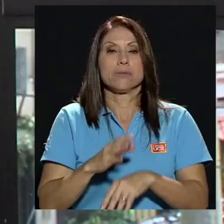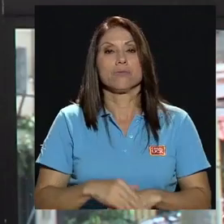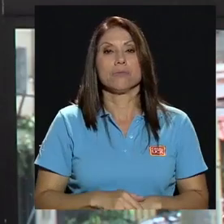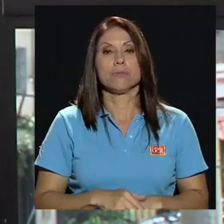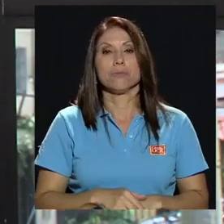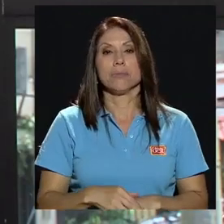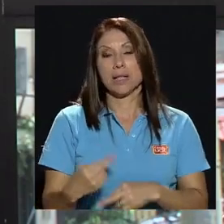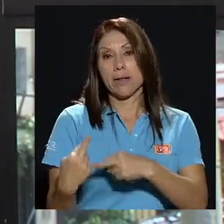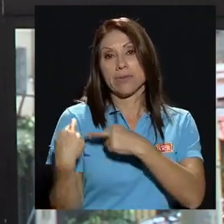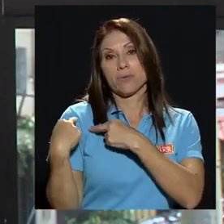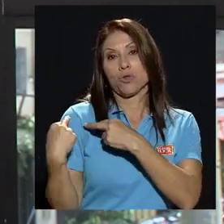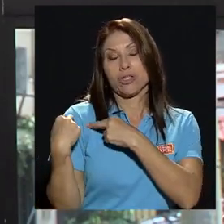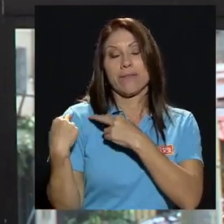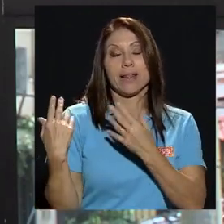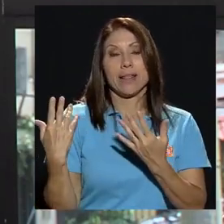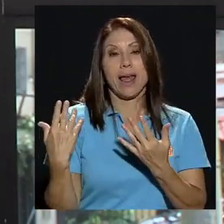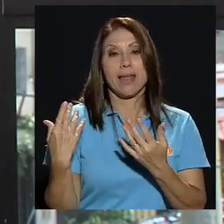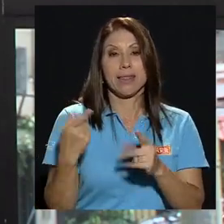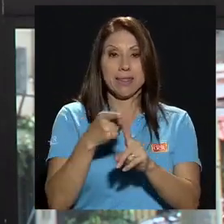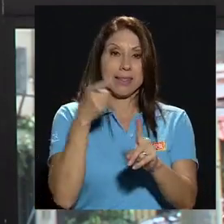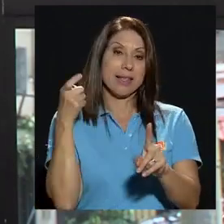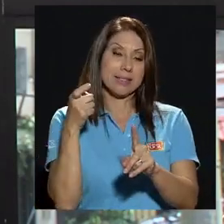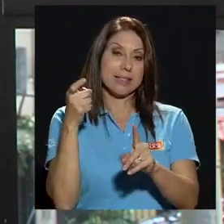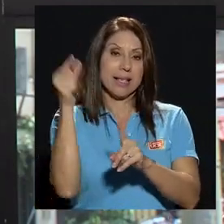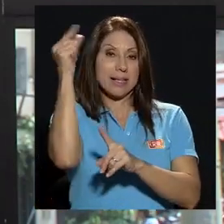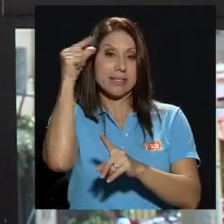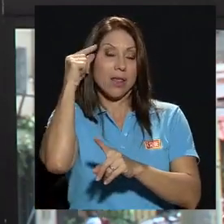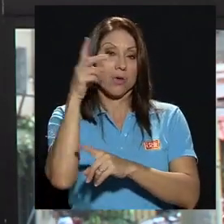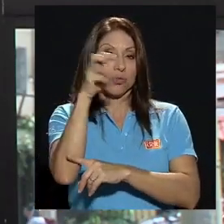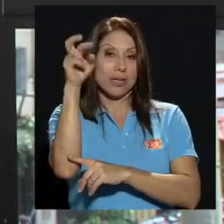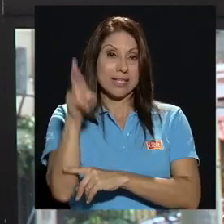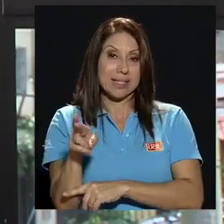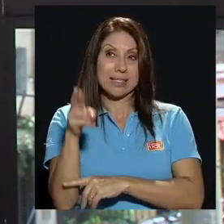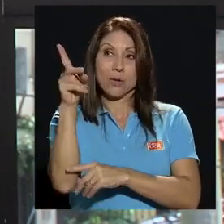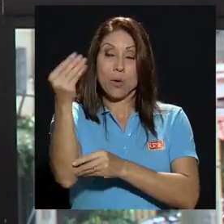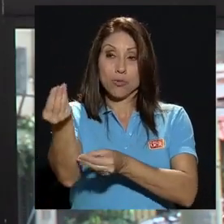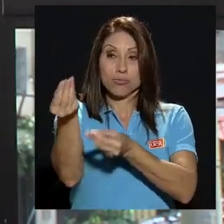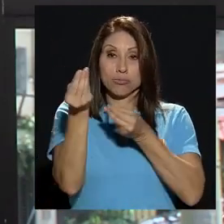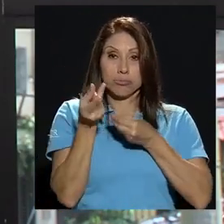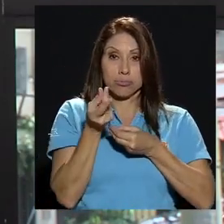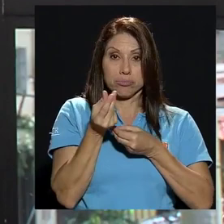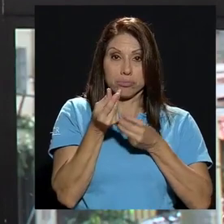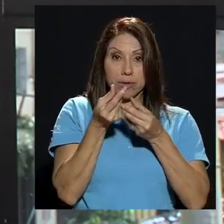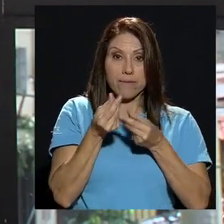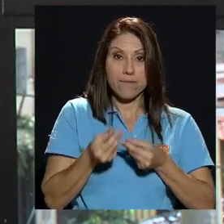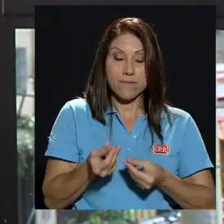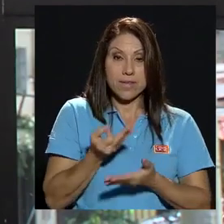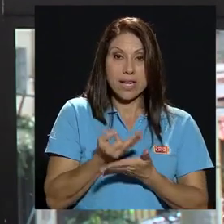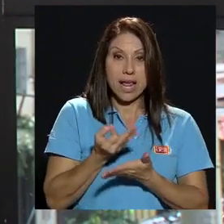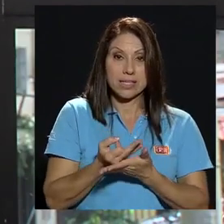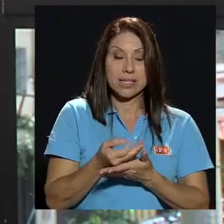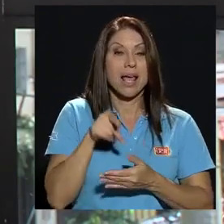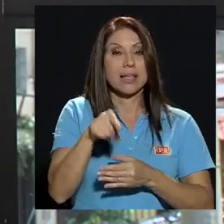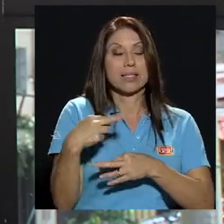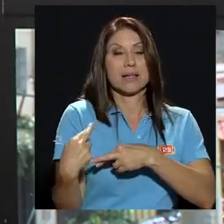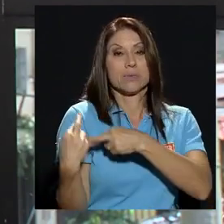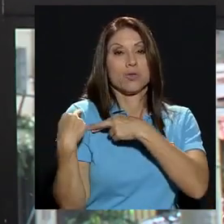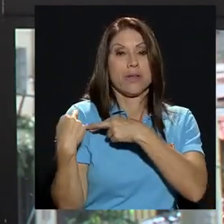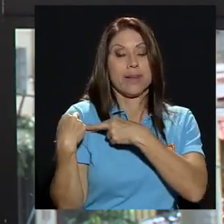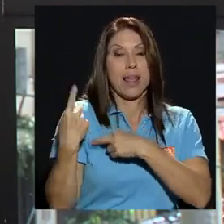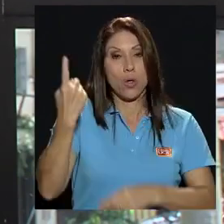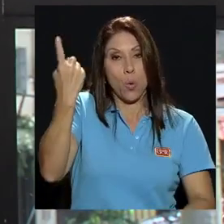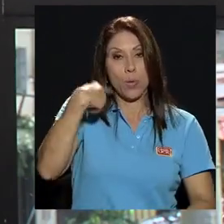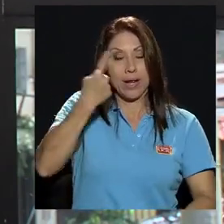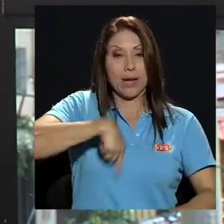responsabilidad que recibimos del Estado costarricense cuando el Estado nos financia esa responsabilidad nos obliga a